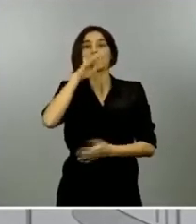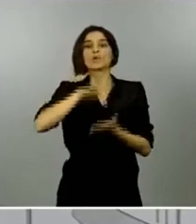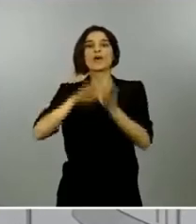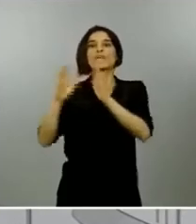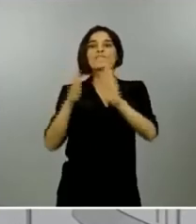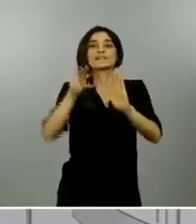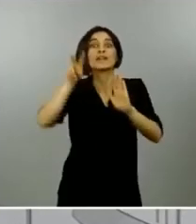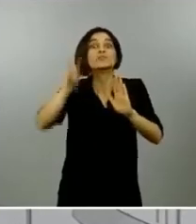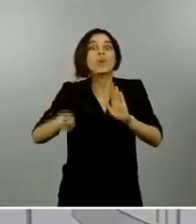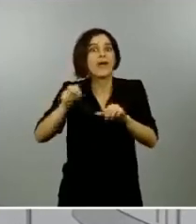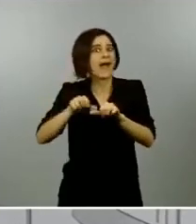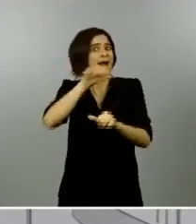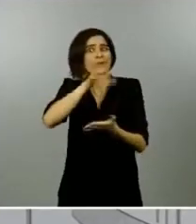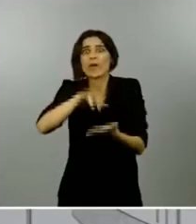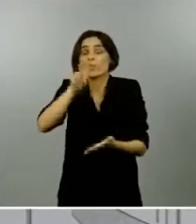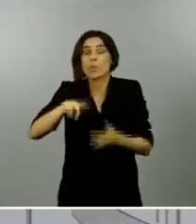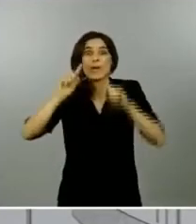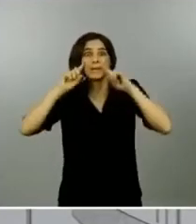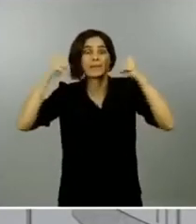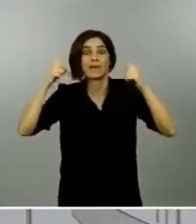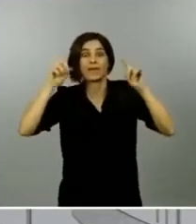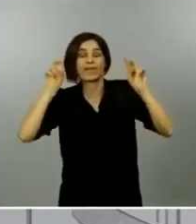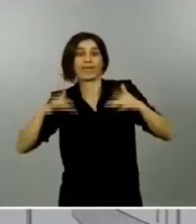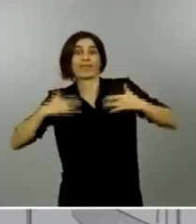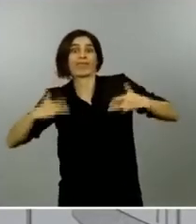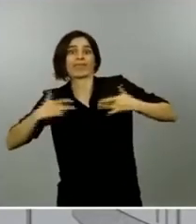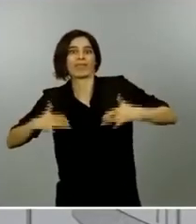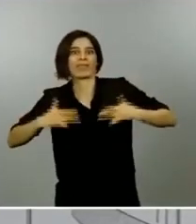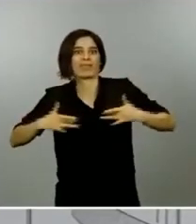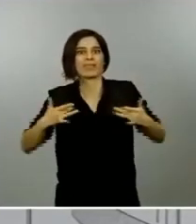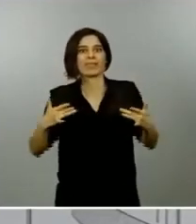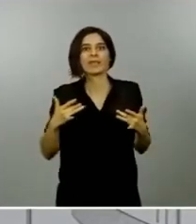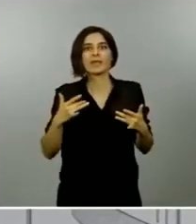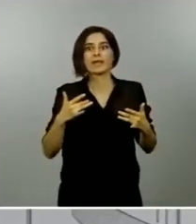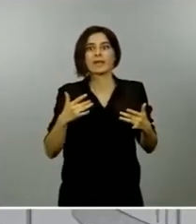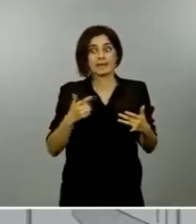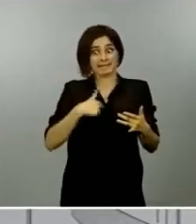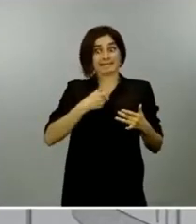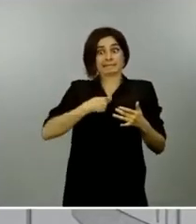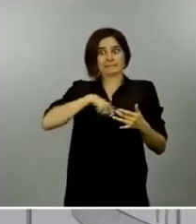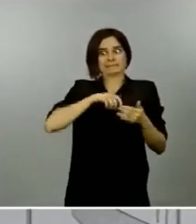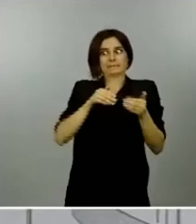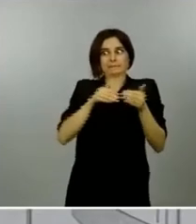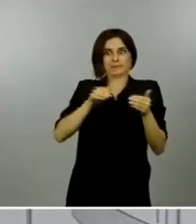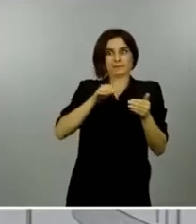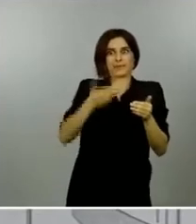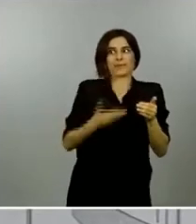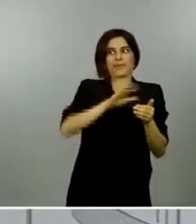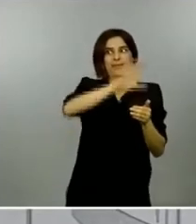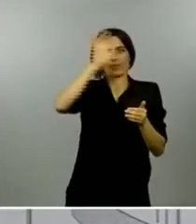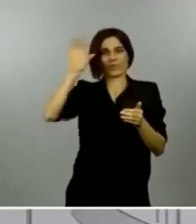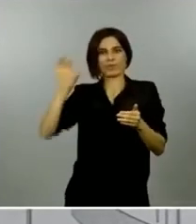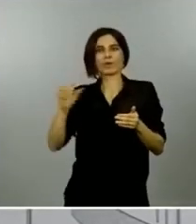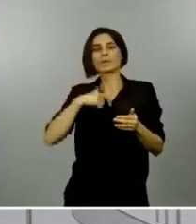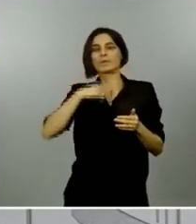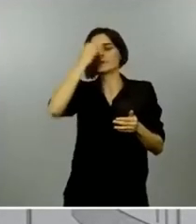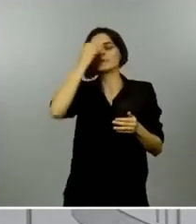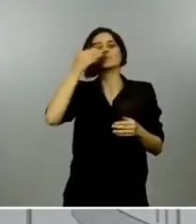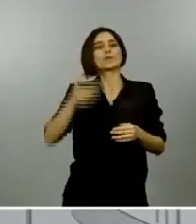desescalada y en consecuencia creo que lo importante es esa precaución esa prudencia en las